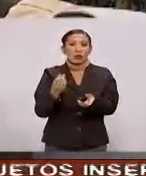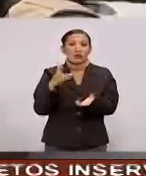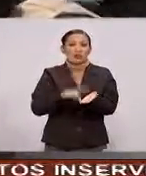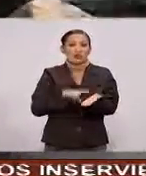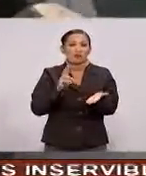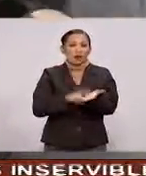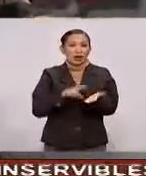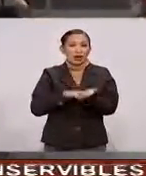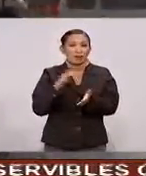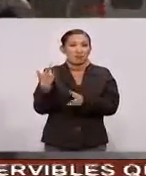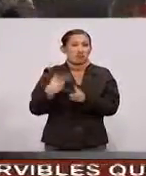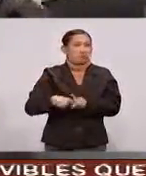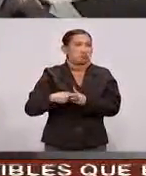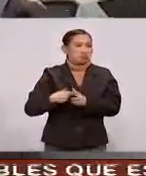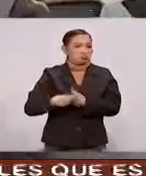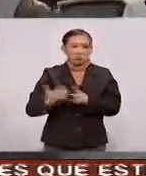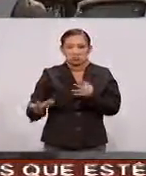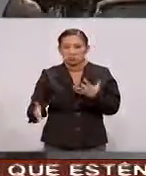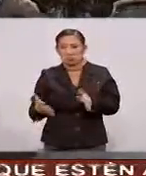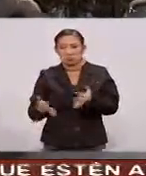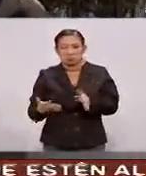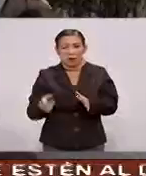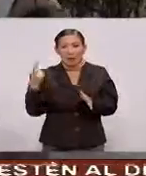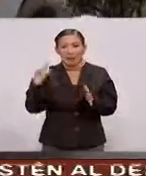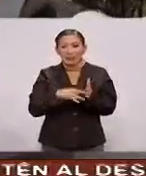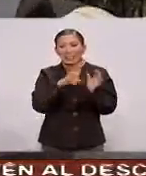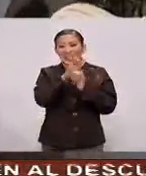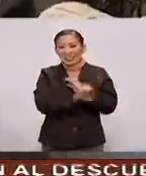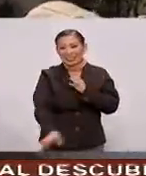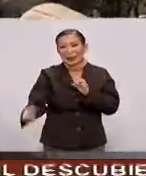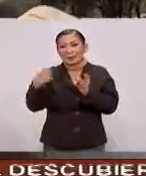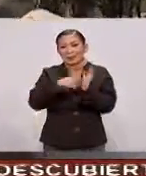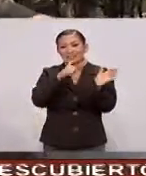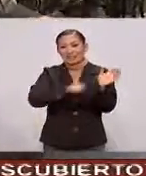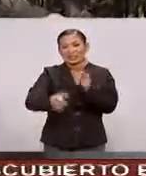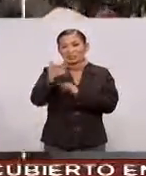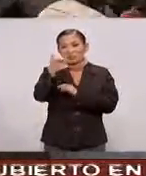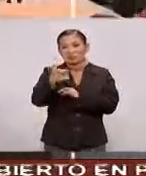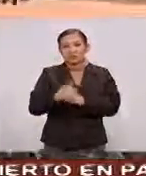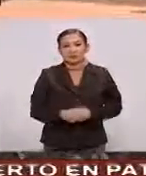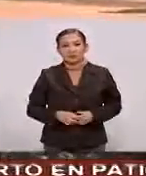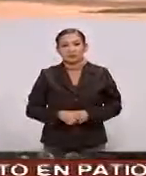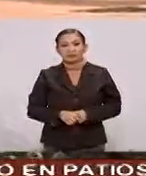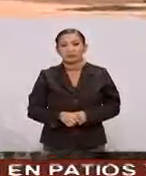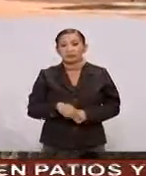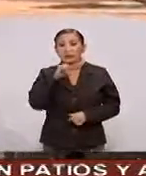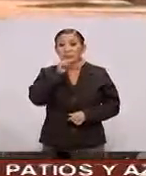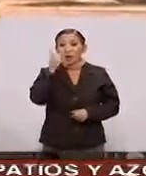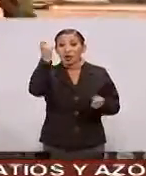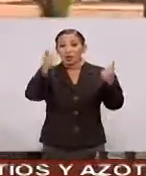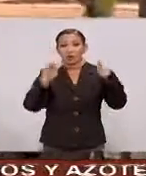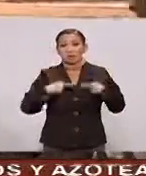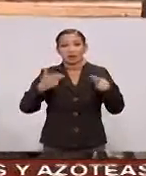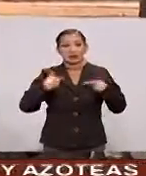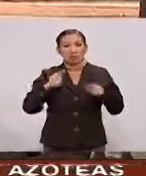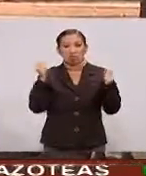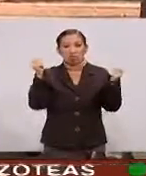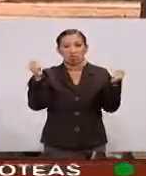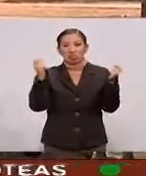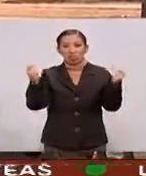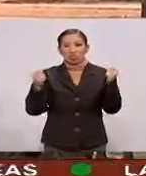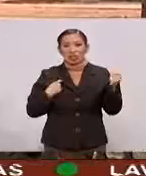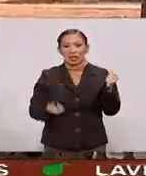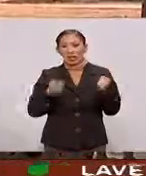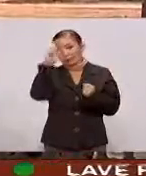Federal Que alrededor de Mil 500, mil 600 pesos Por si fuera poco Algunas personas han hecho caso